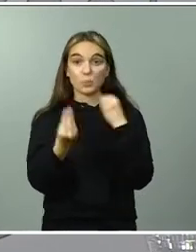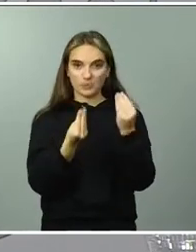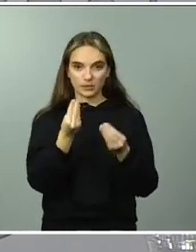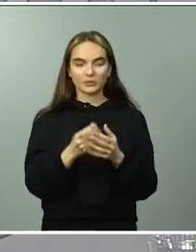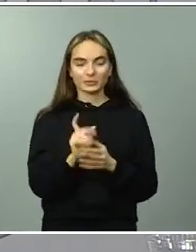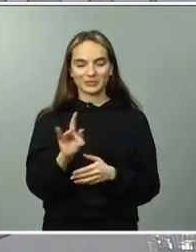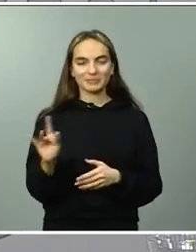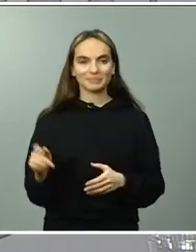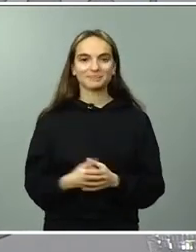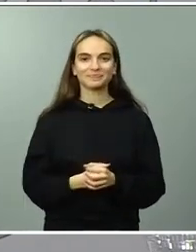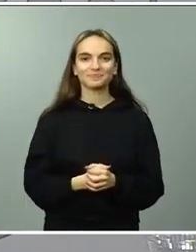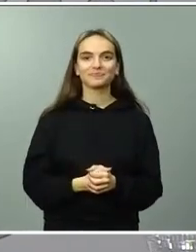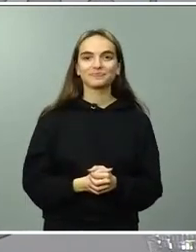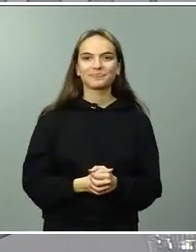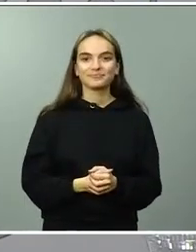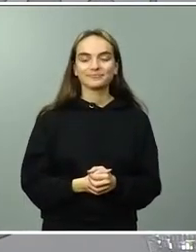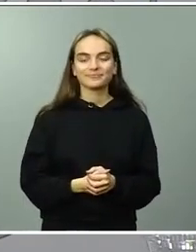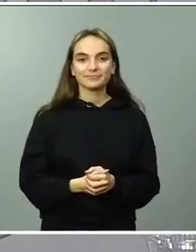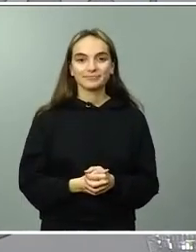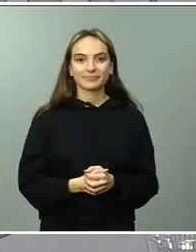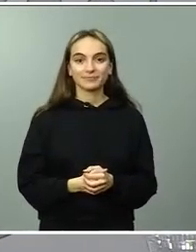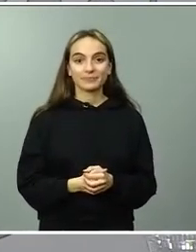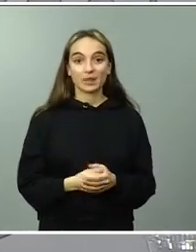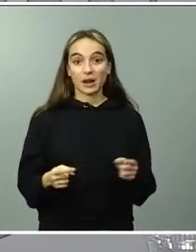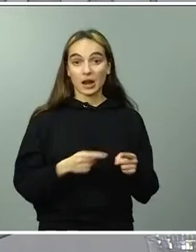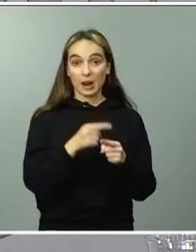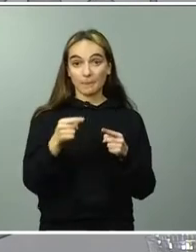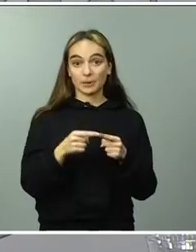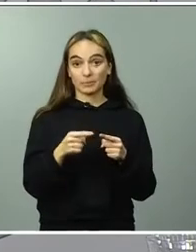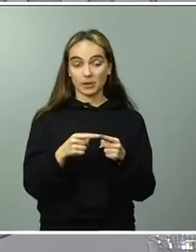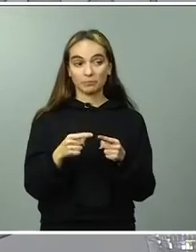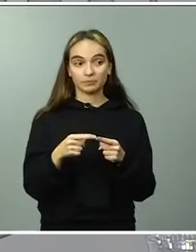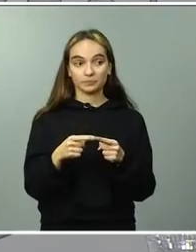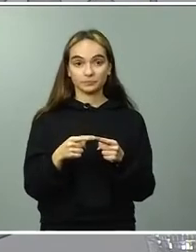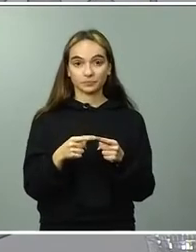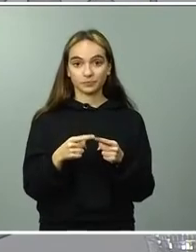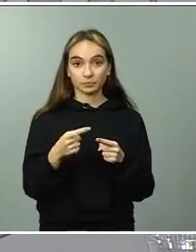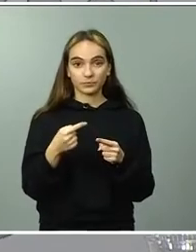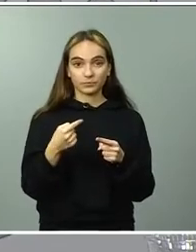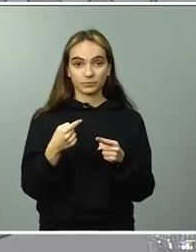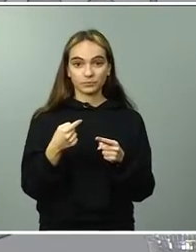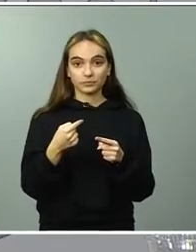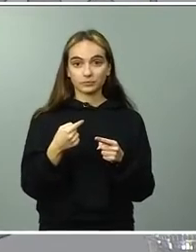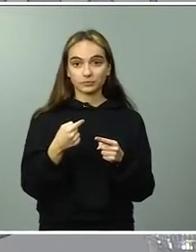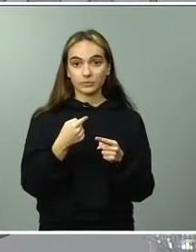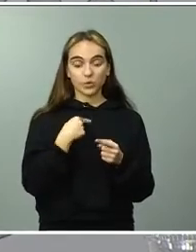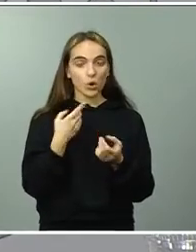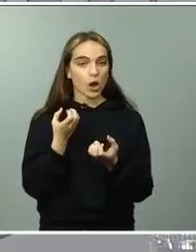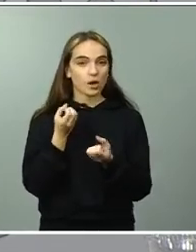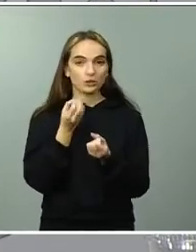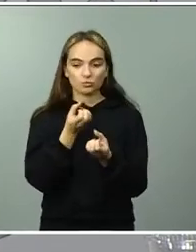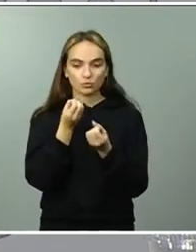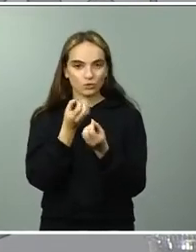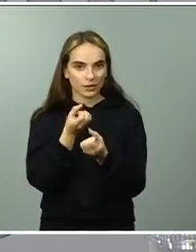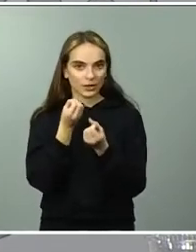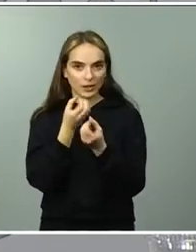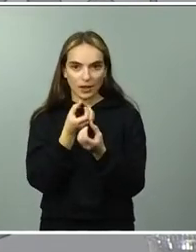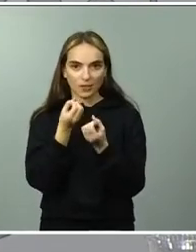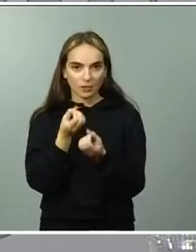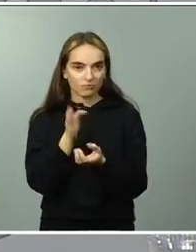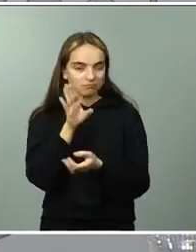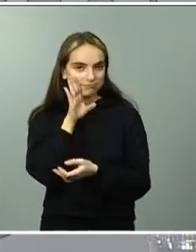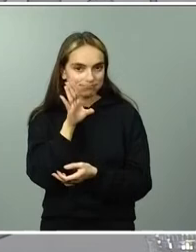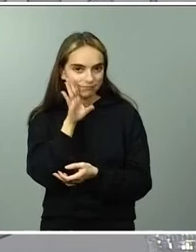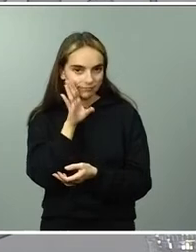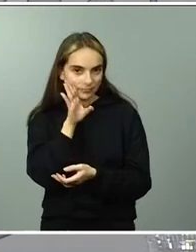Bueno, en relación a la primera, me van a permitir que me ciña al comunicado, a la declaración que acabo de hacerle al comienzo de esta